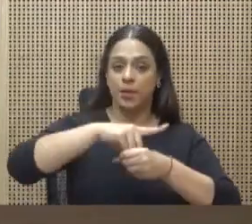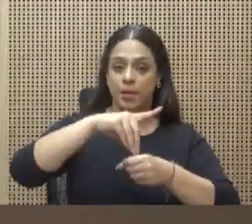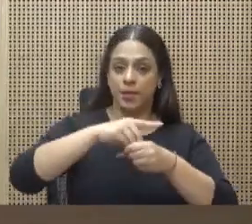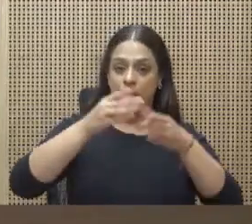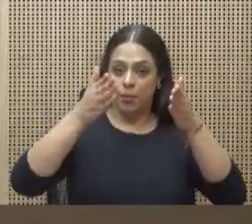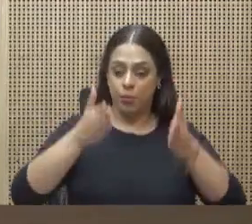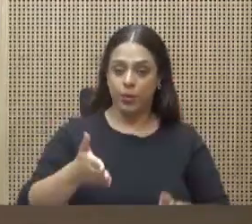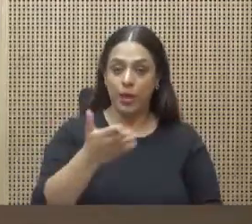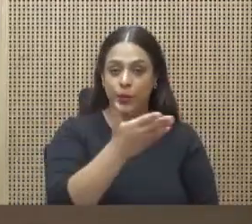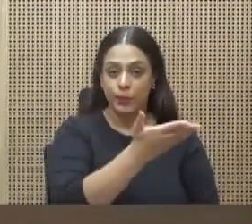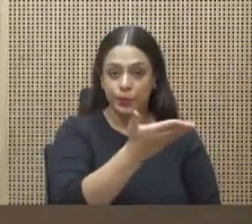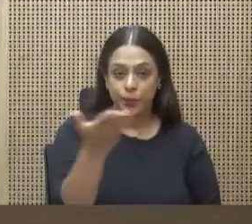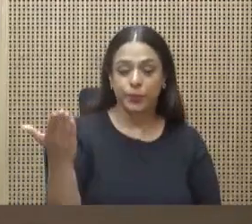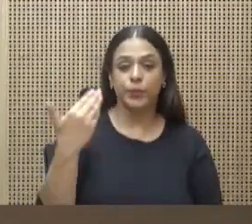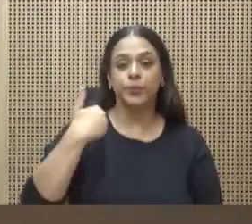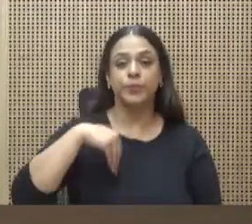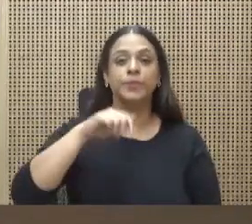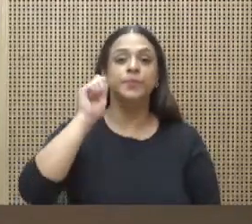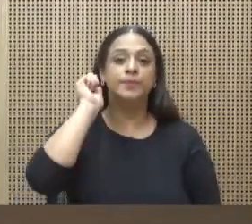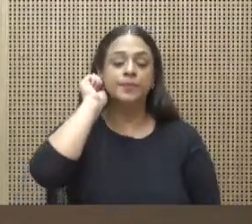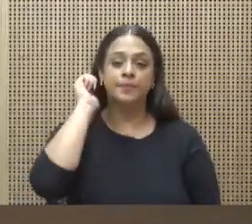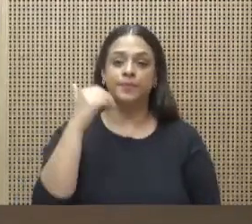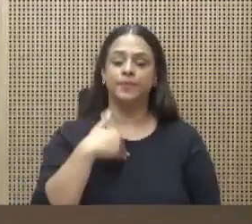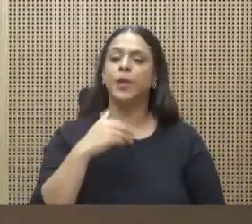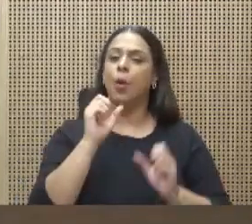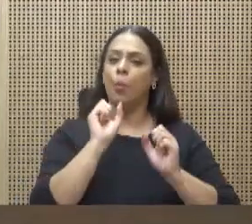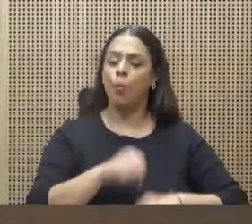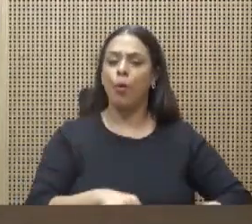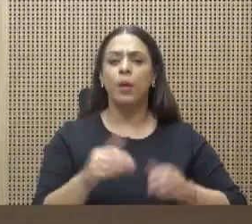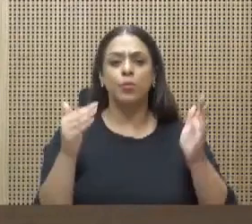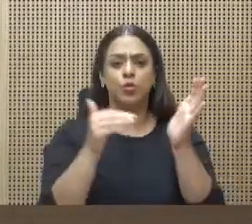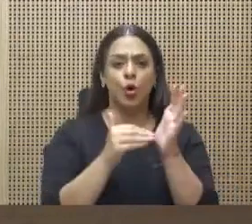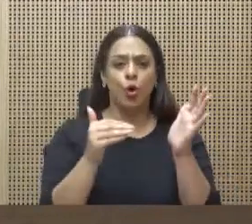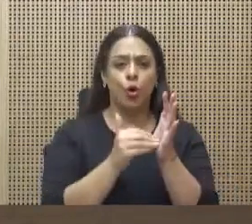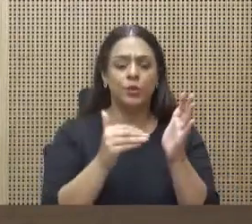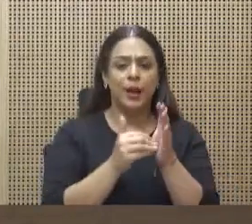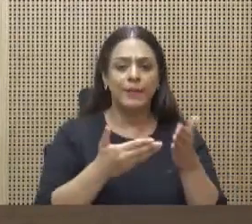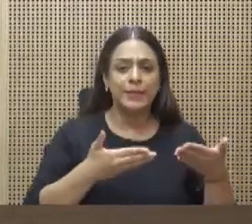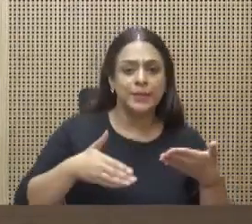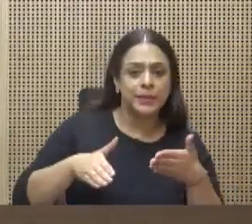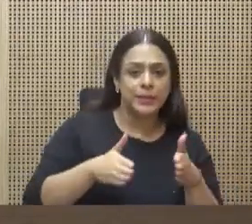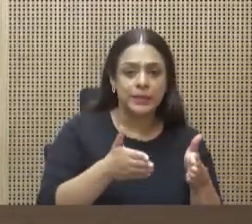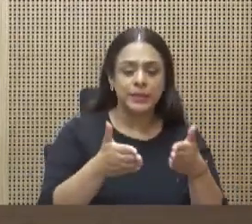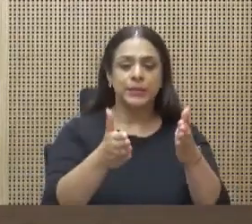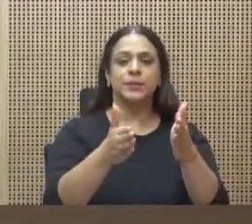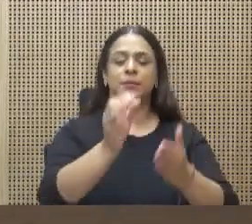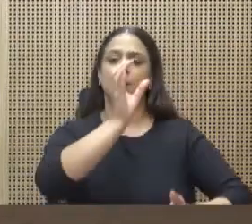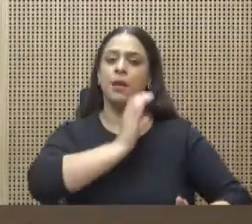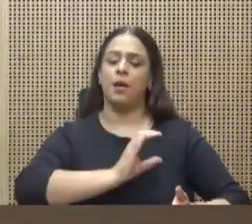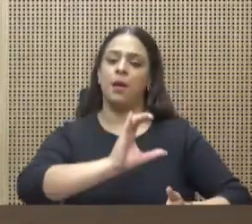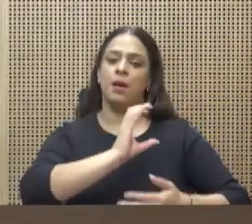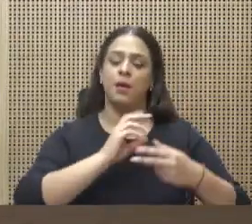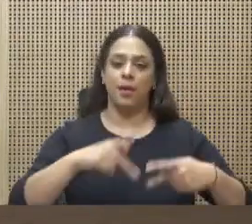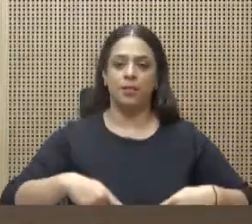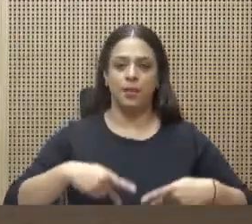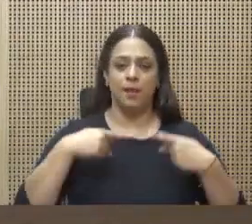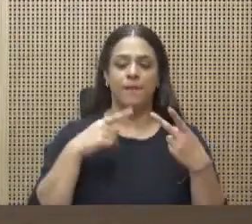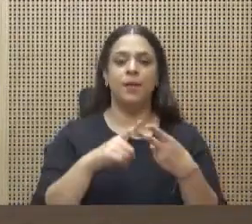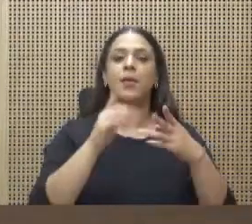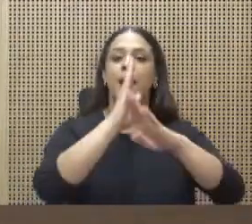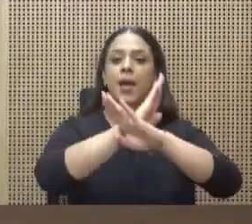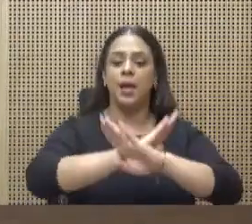devolver la patria a la ruta de la prosperidad, calidad de vida y paz para todos sus habitantes.